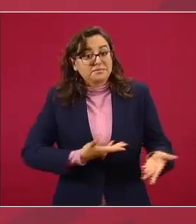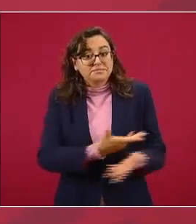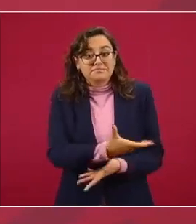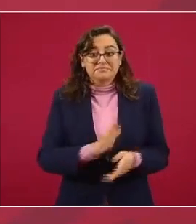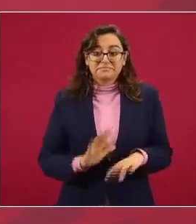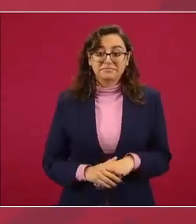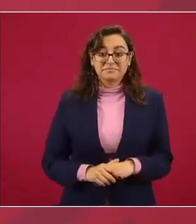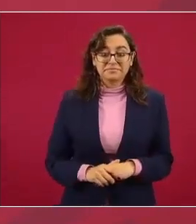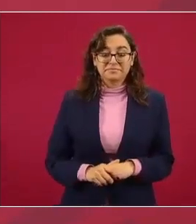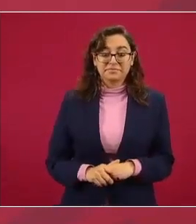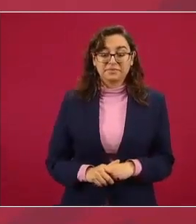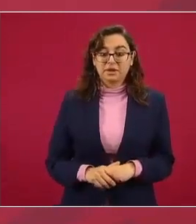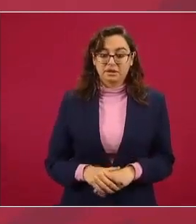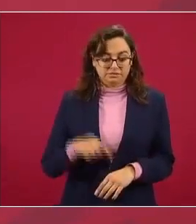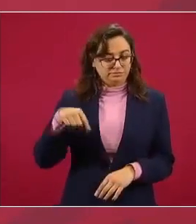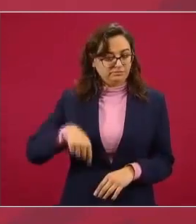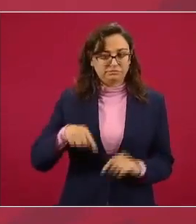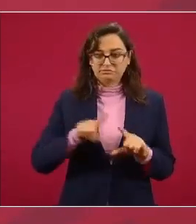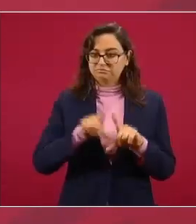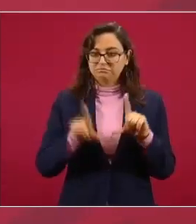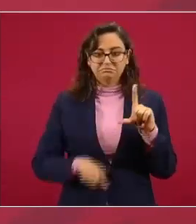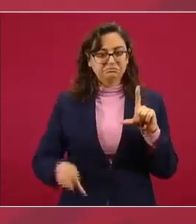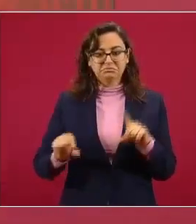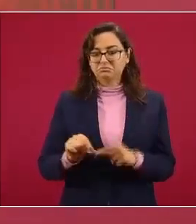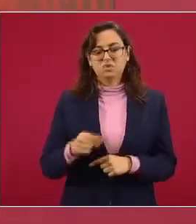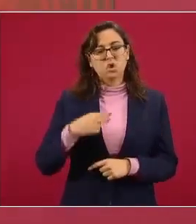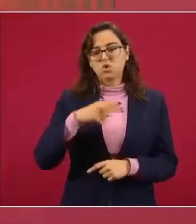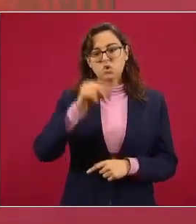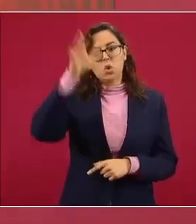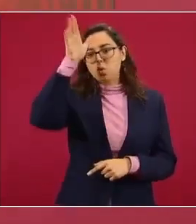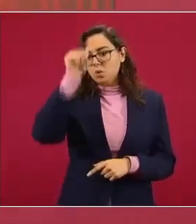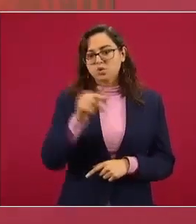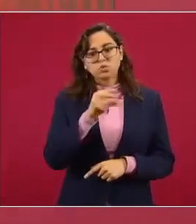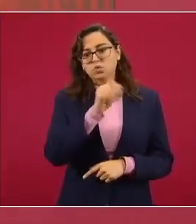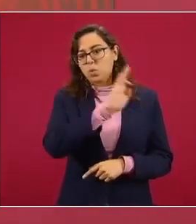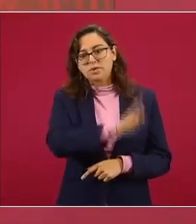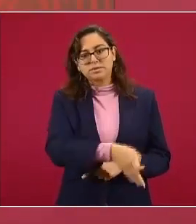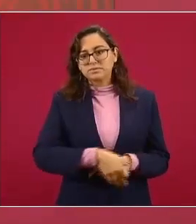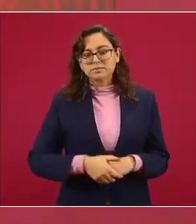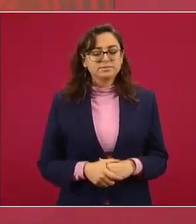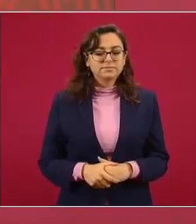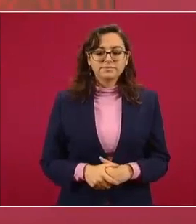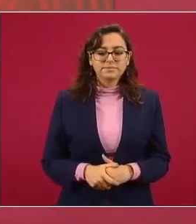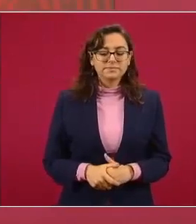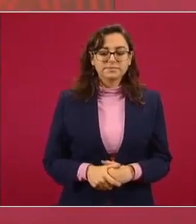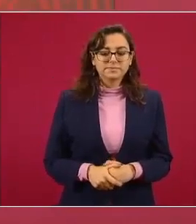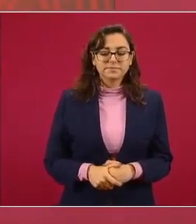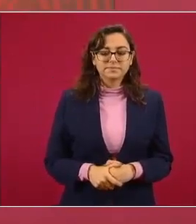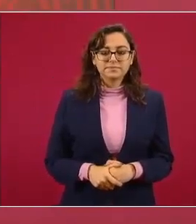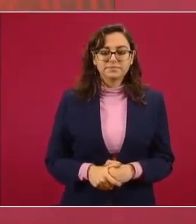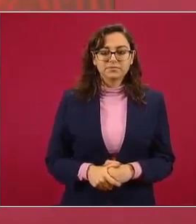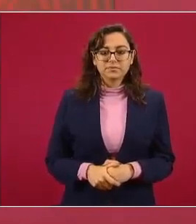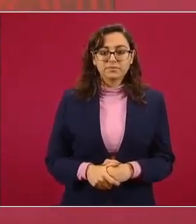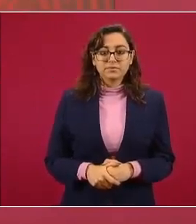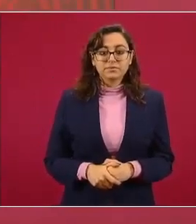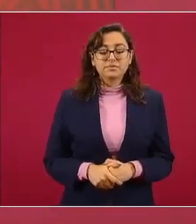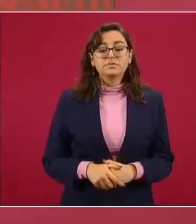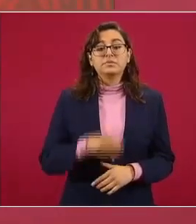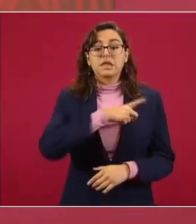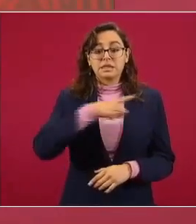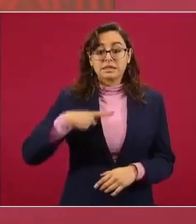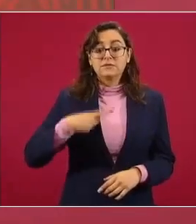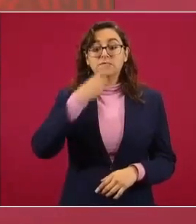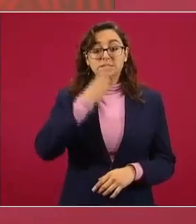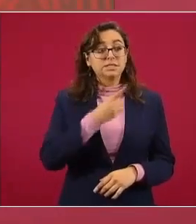no aceptamos no nos parece correcto lo que se está haciendo debo decir que el fiscal general de los Estados Unidos